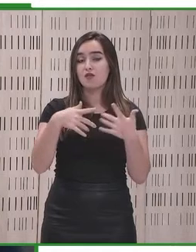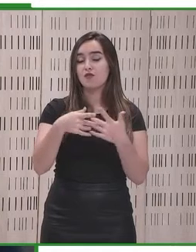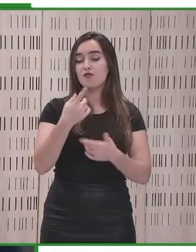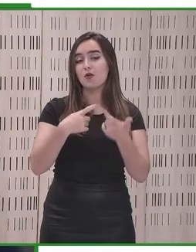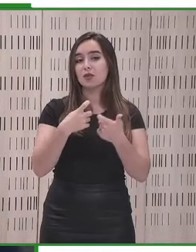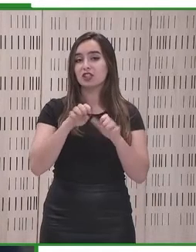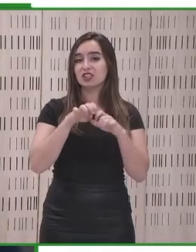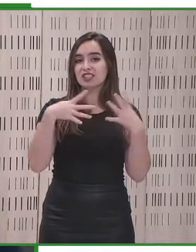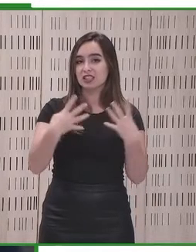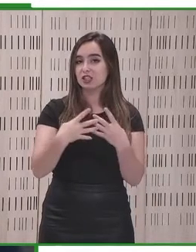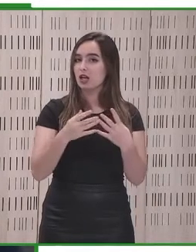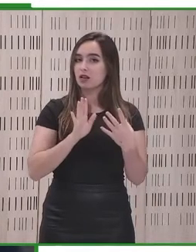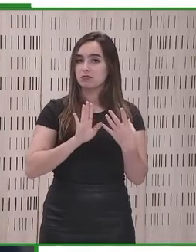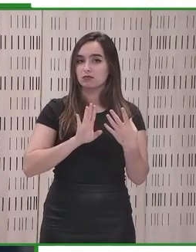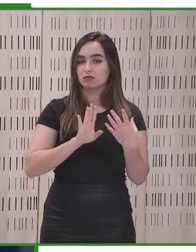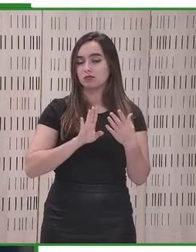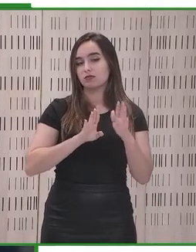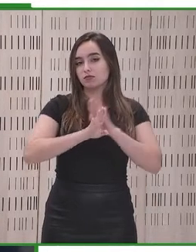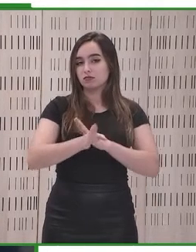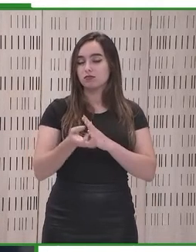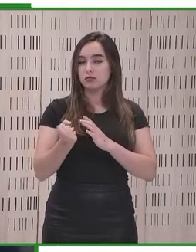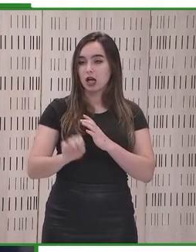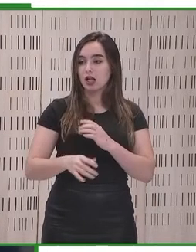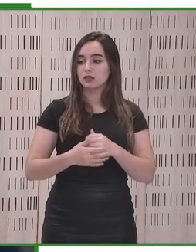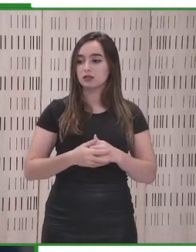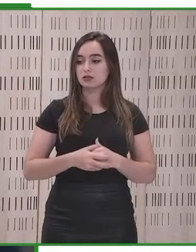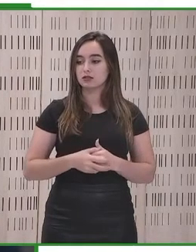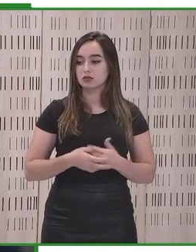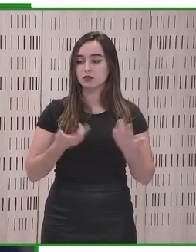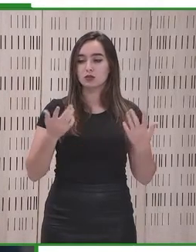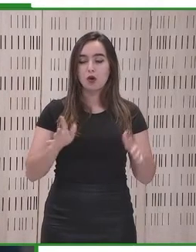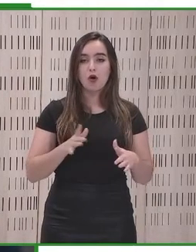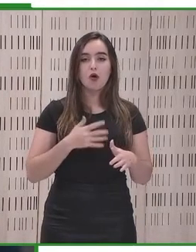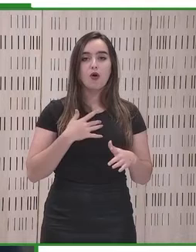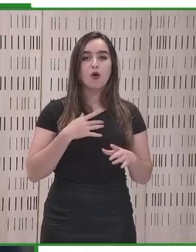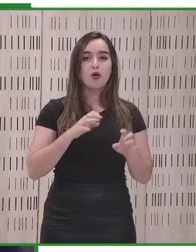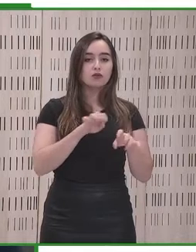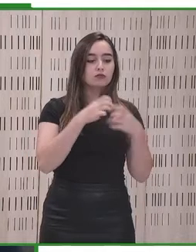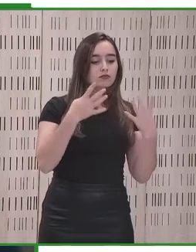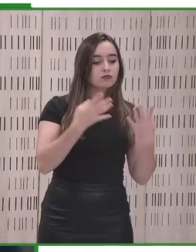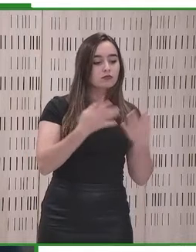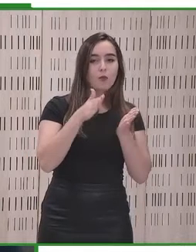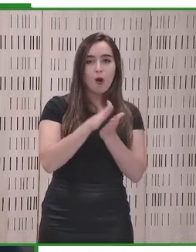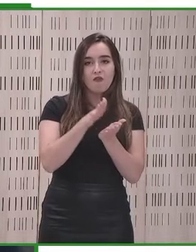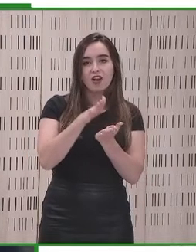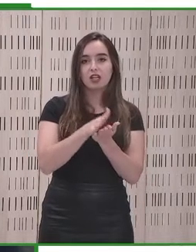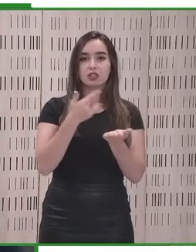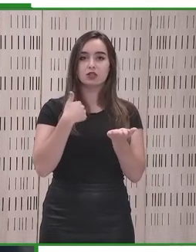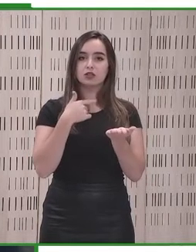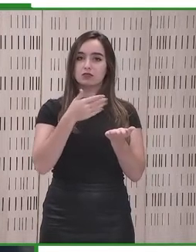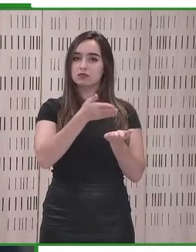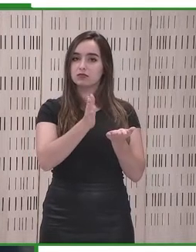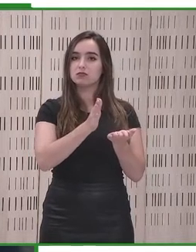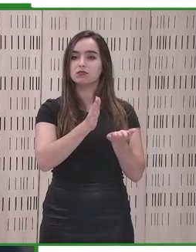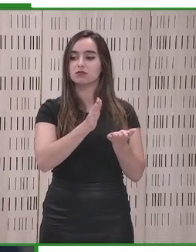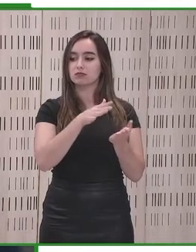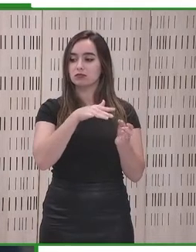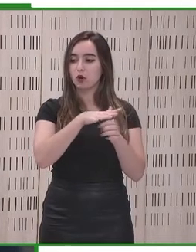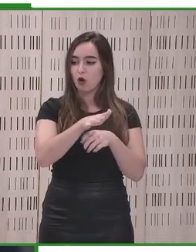números de emergencia, estándares para acceder a la información no digital